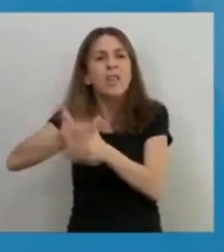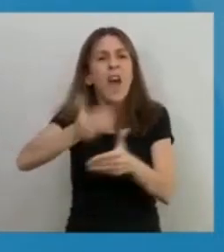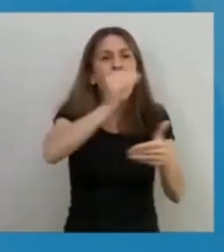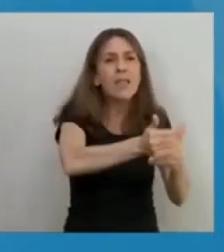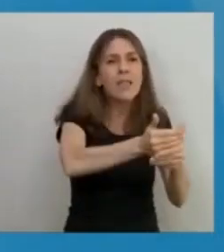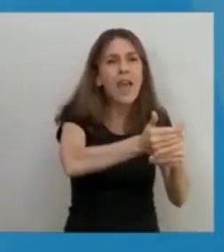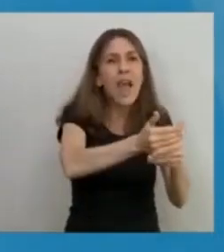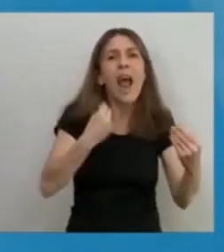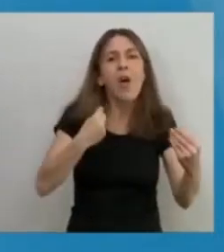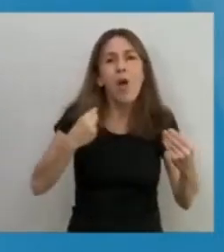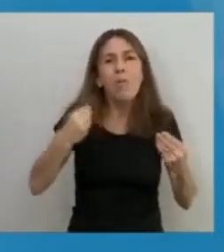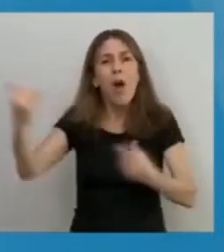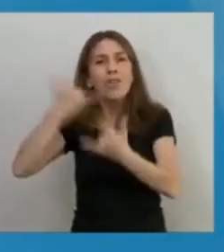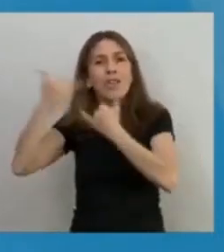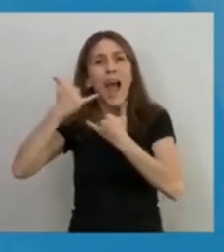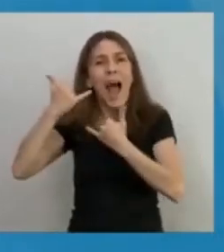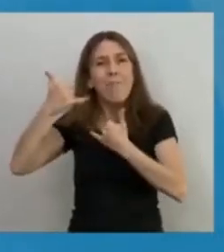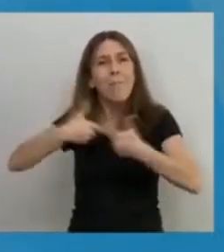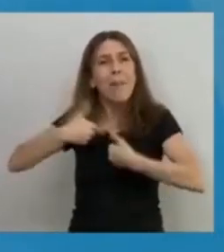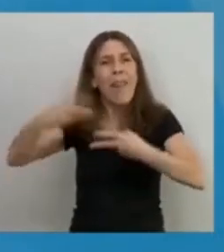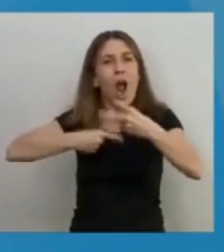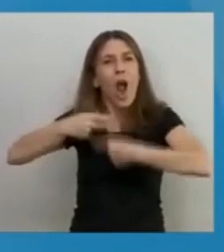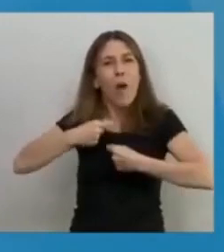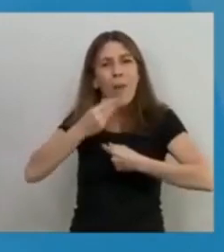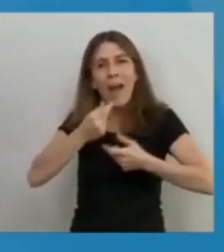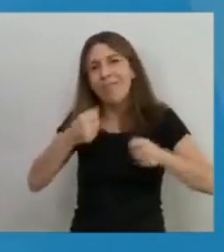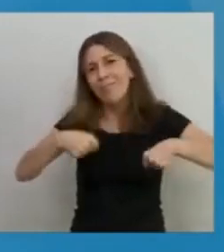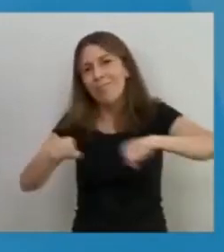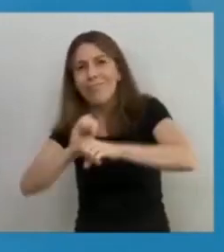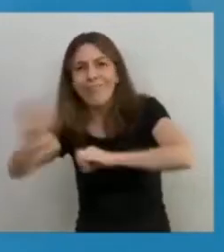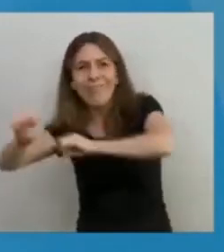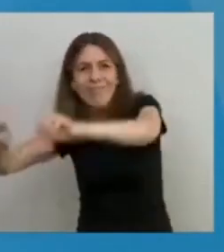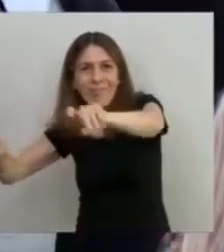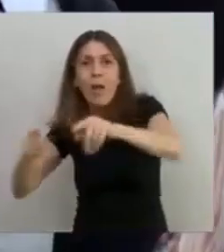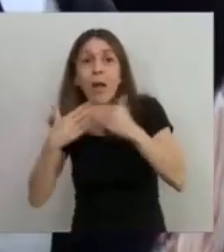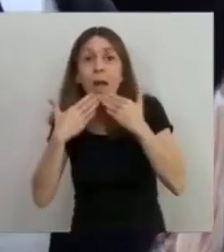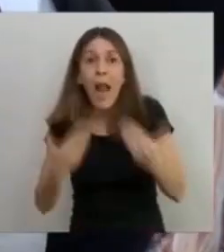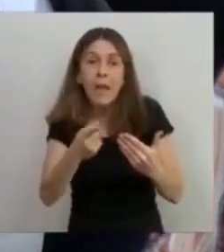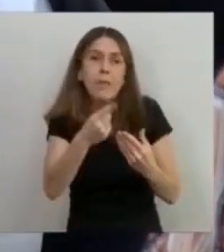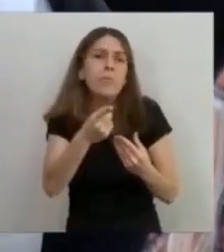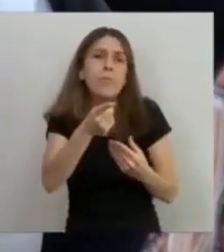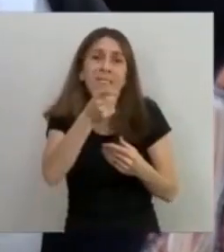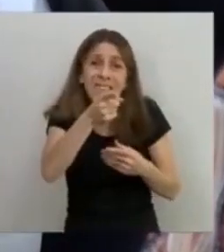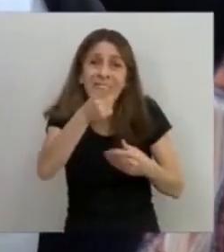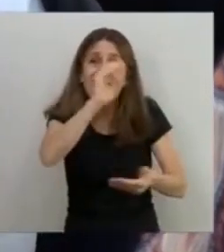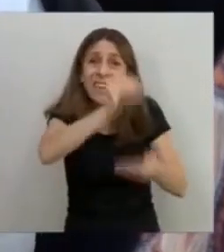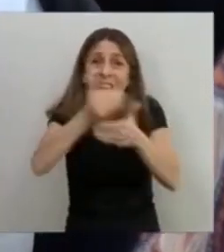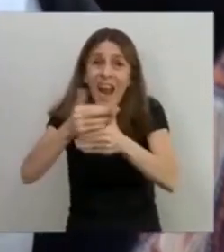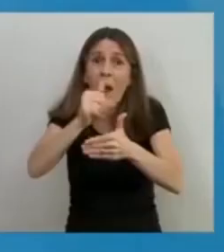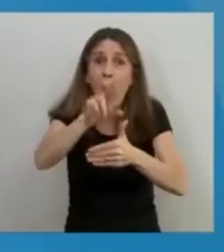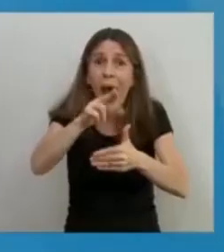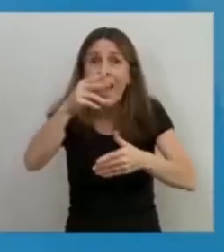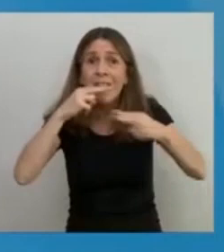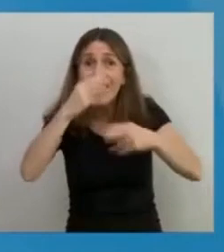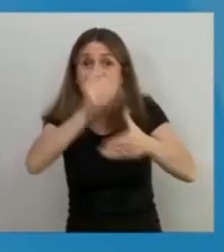con delivery o con otras modalidades de ventas, porque han ayudado mucho a que esa circulación baje.